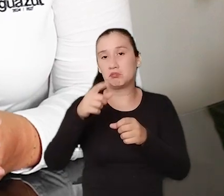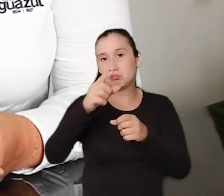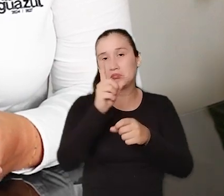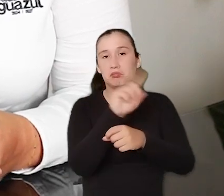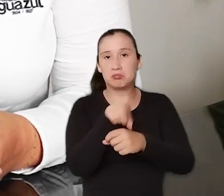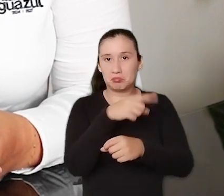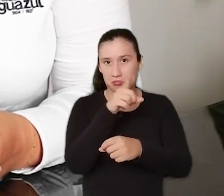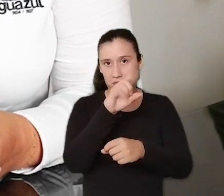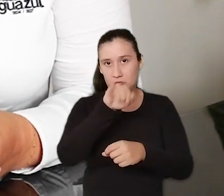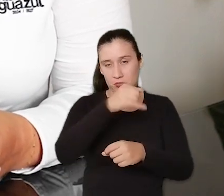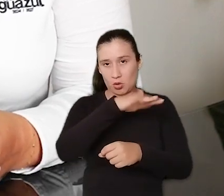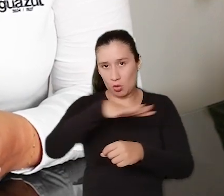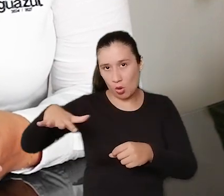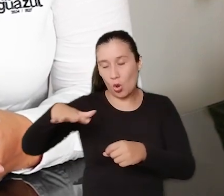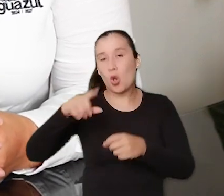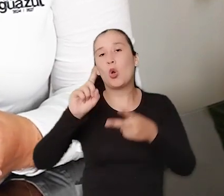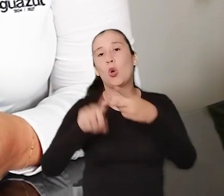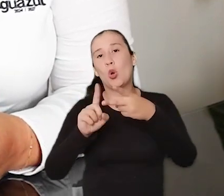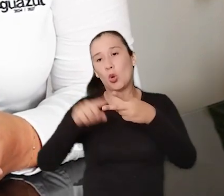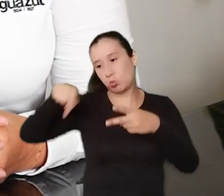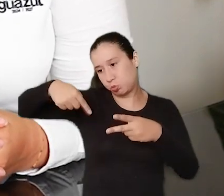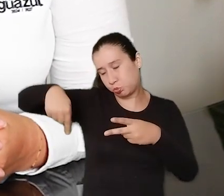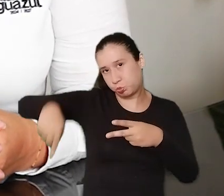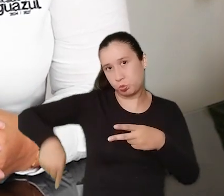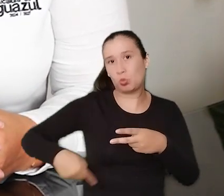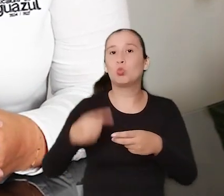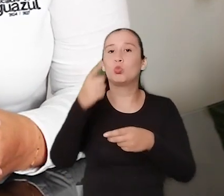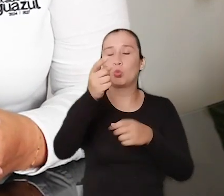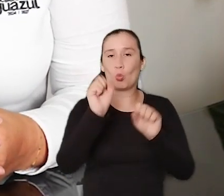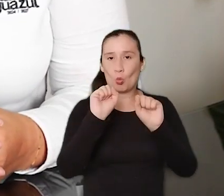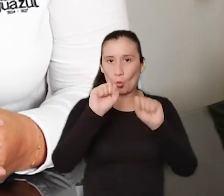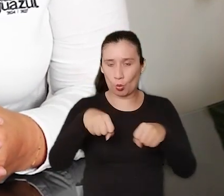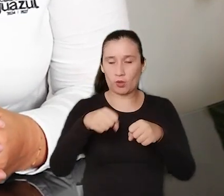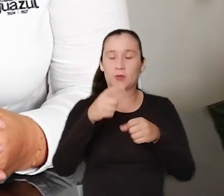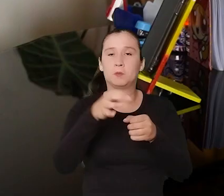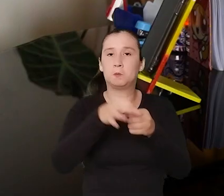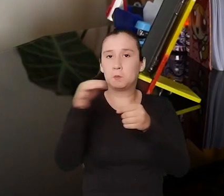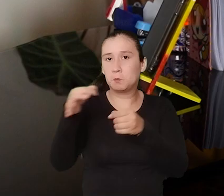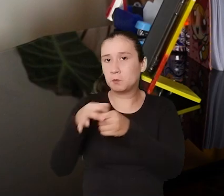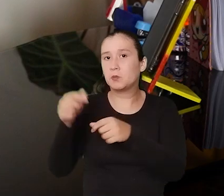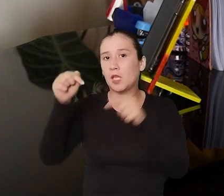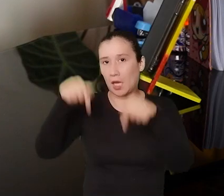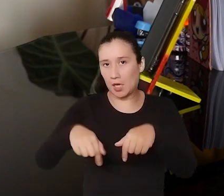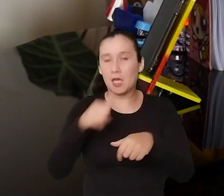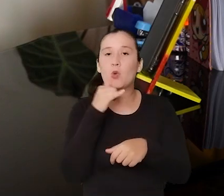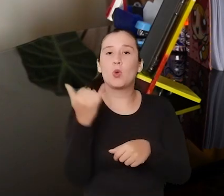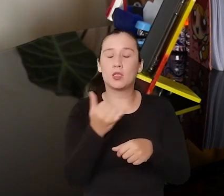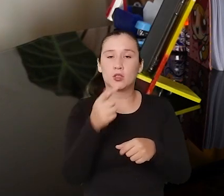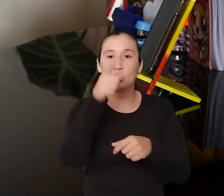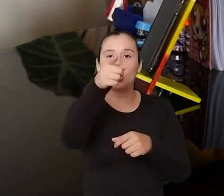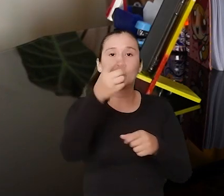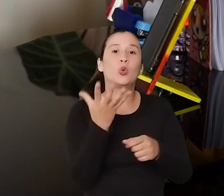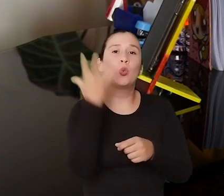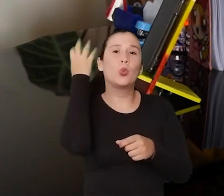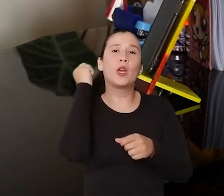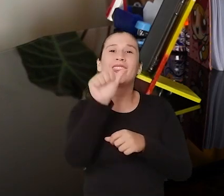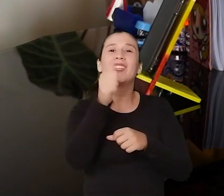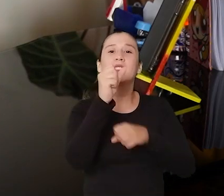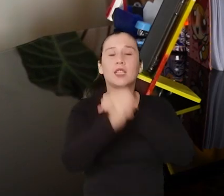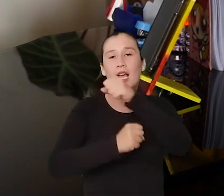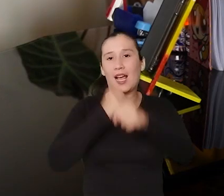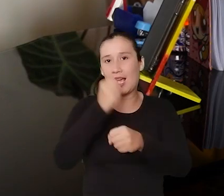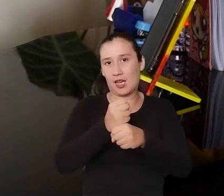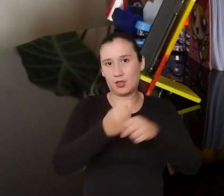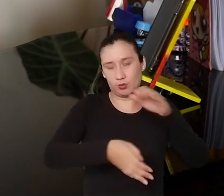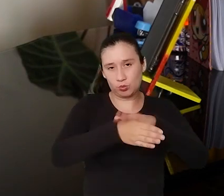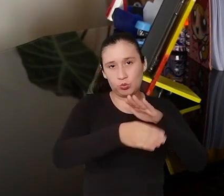el área urbana del municipio o en los centros poblados de San José del Búhu y Ocupiagua. Demostrar ocupación por más de 10 años